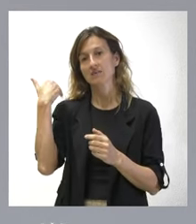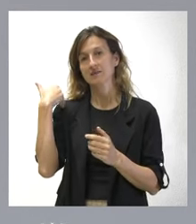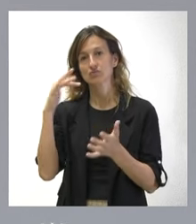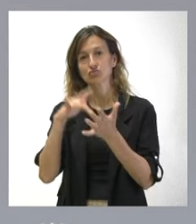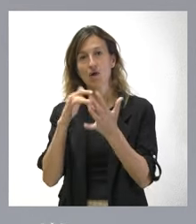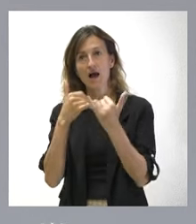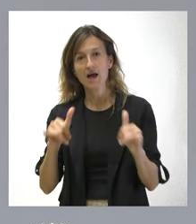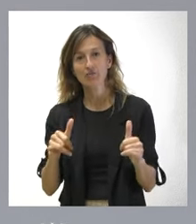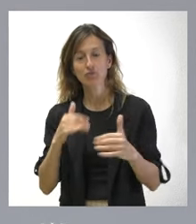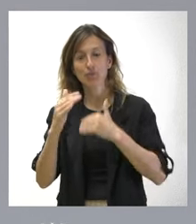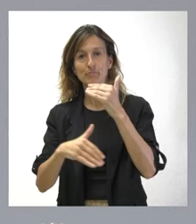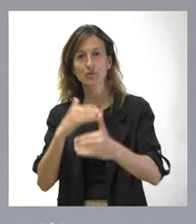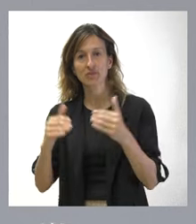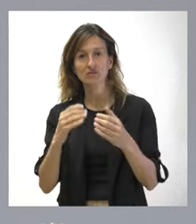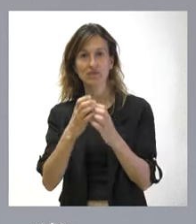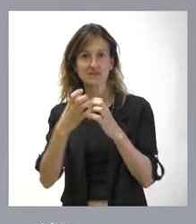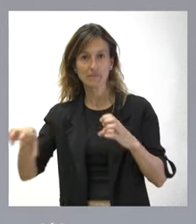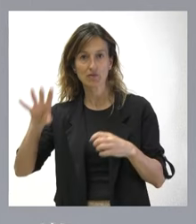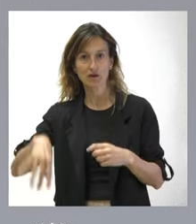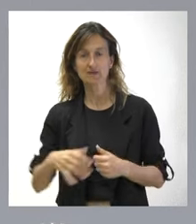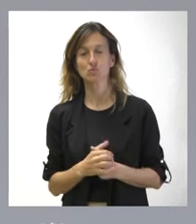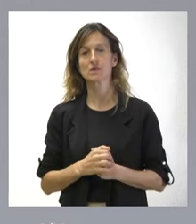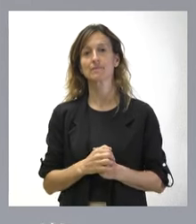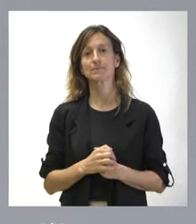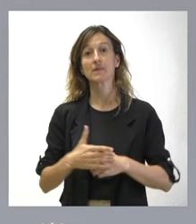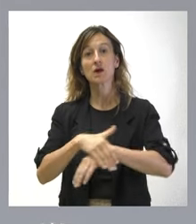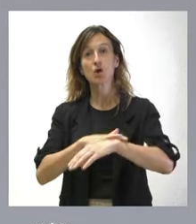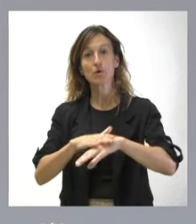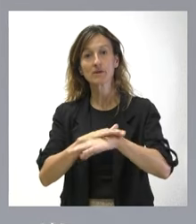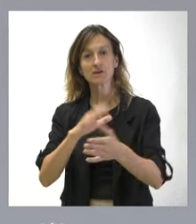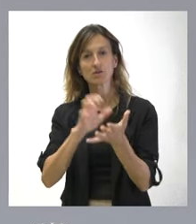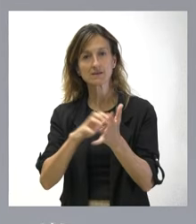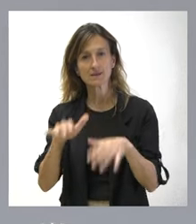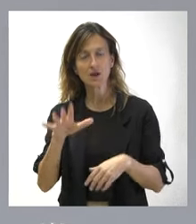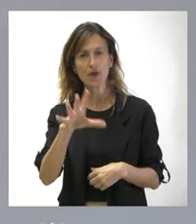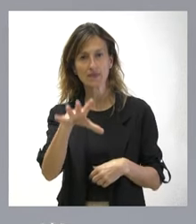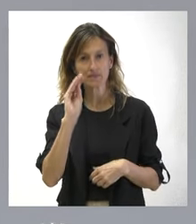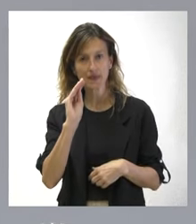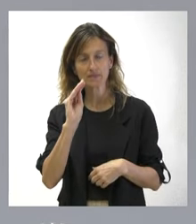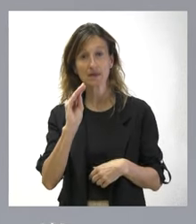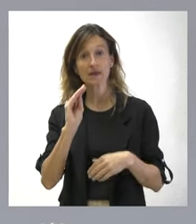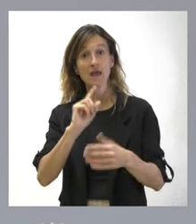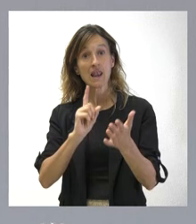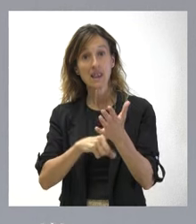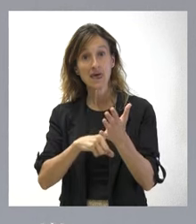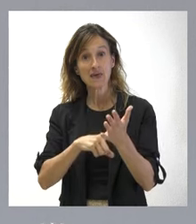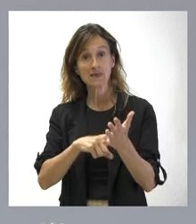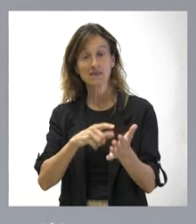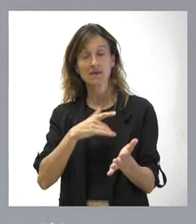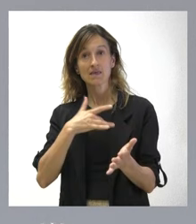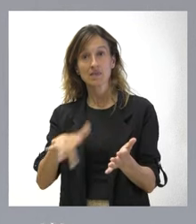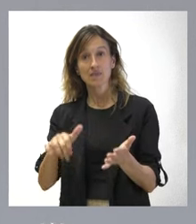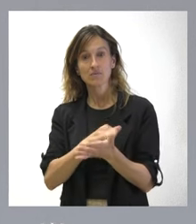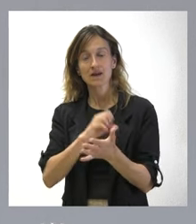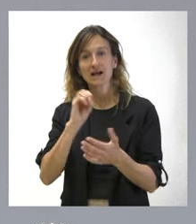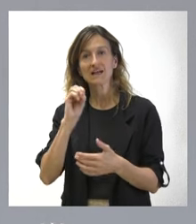del proceso secesionista. El Gobierno regional entiende que, como mínimo, esta Ley de Amnistía vulnera 14